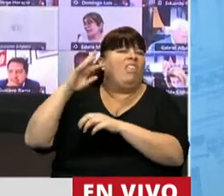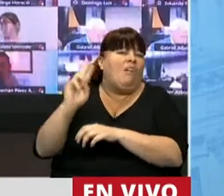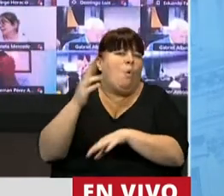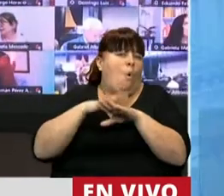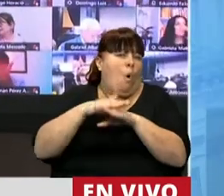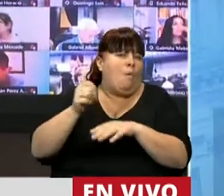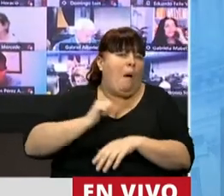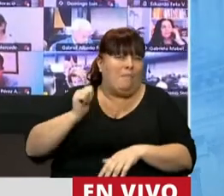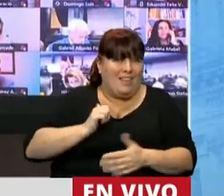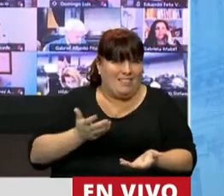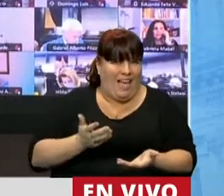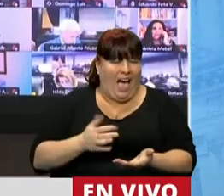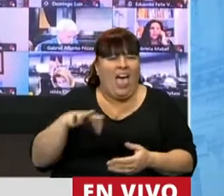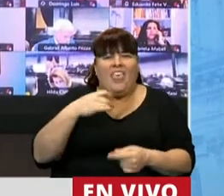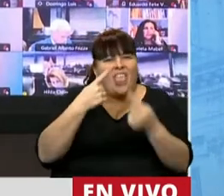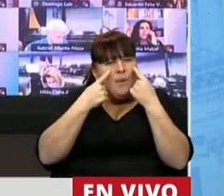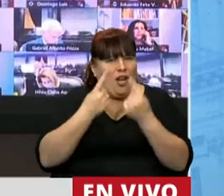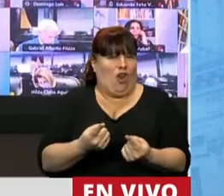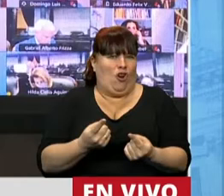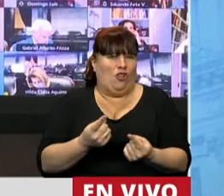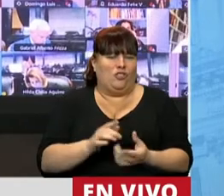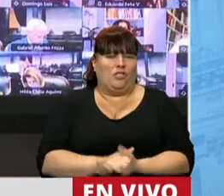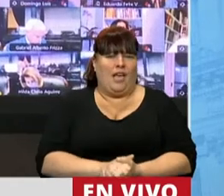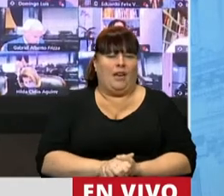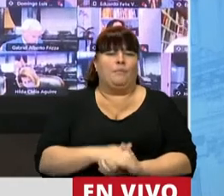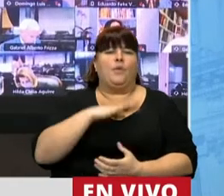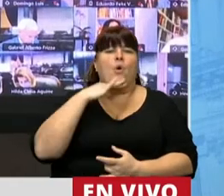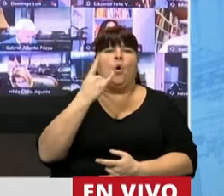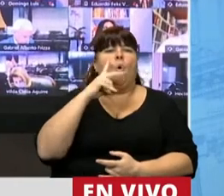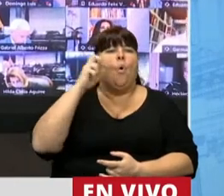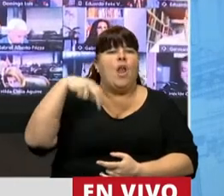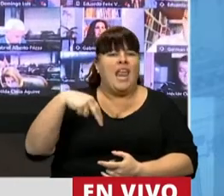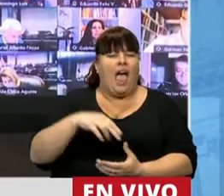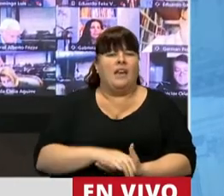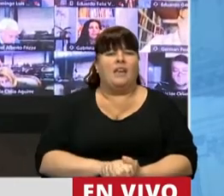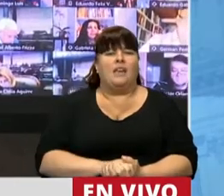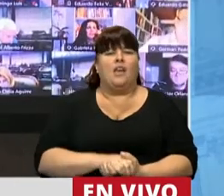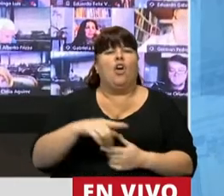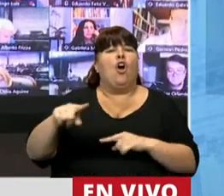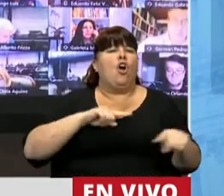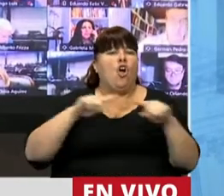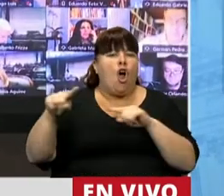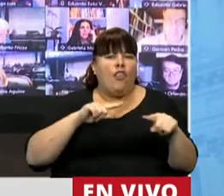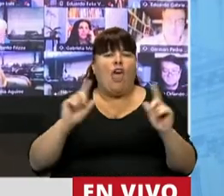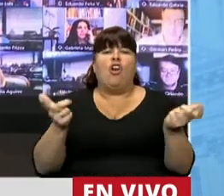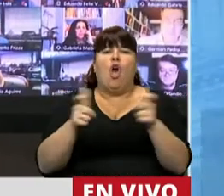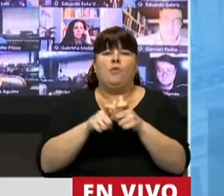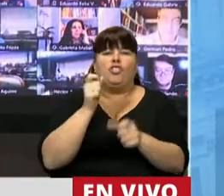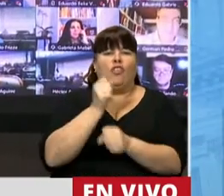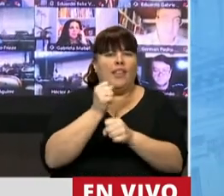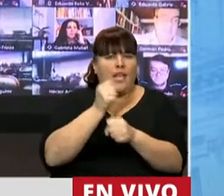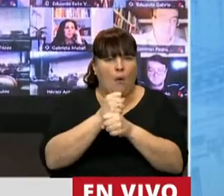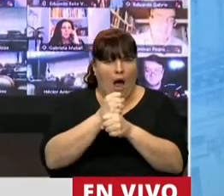Debemos hacer un reconocimiento a Julián Escabiolo, coordinador de la Comisión de